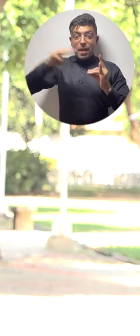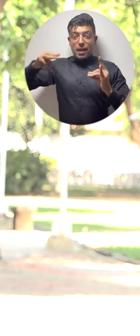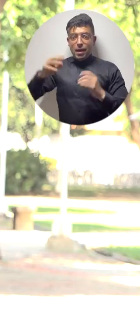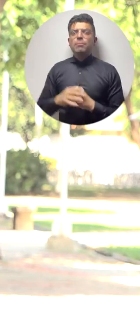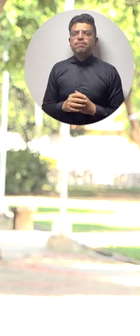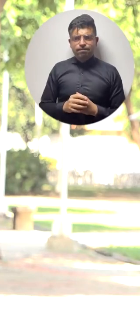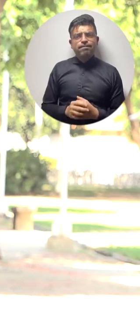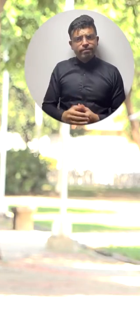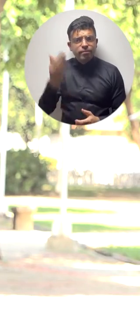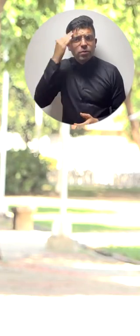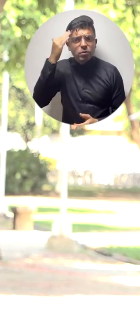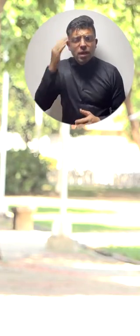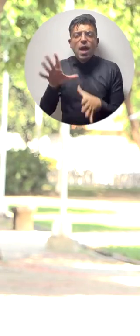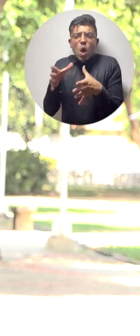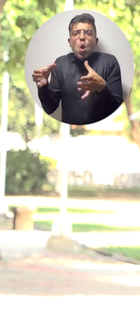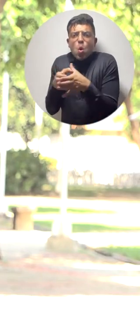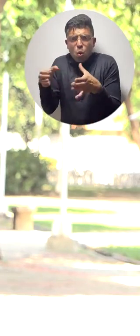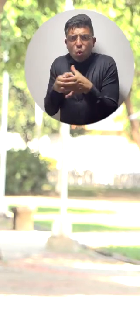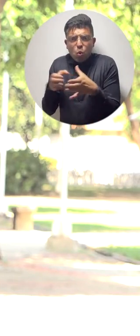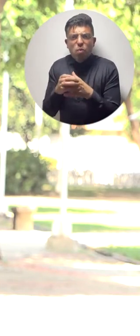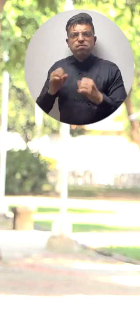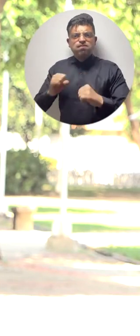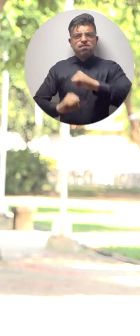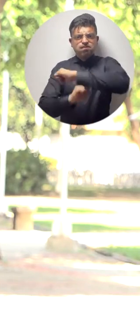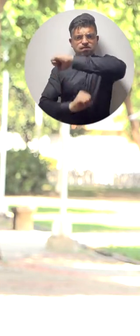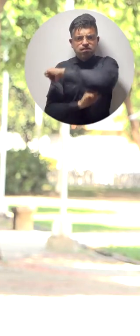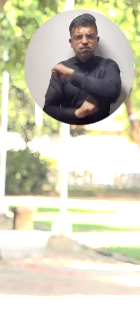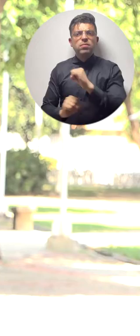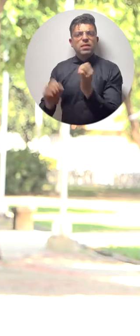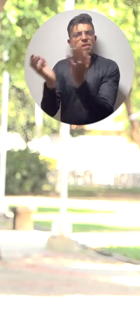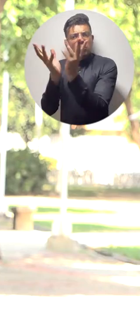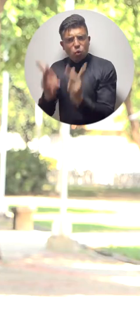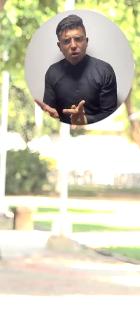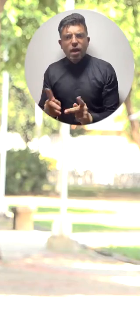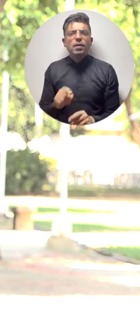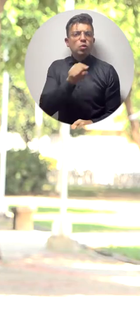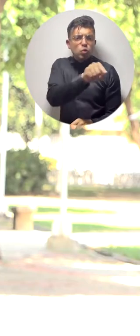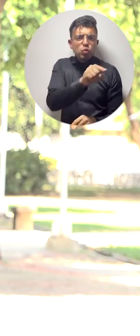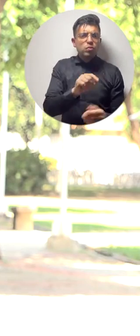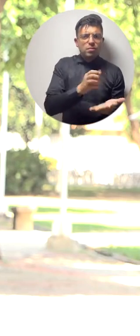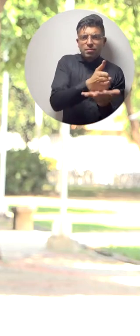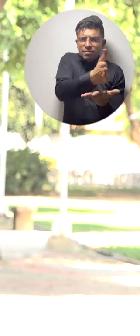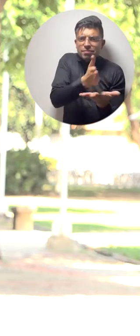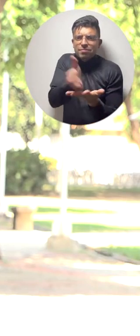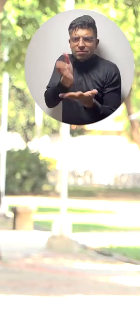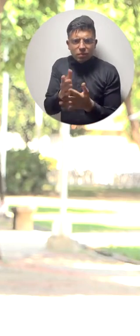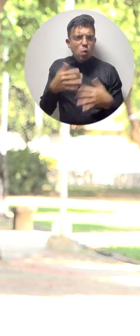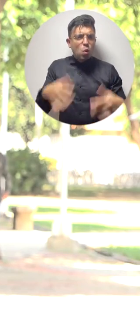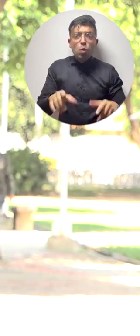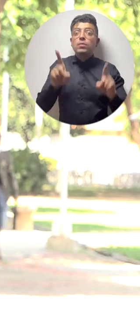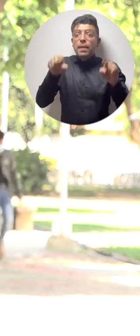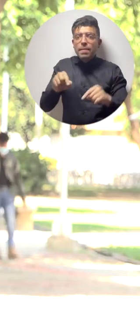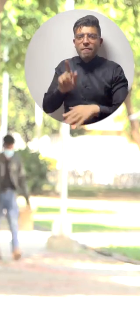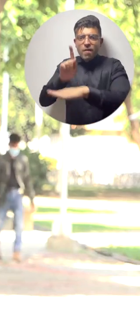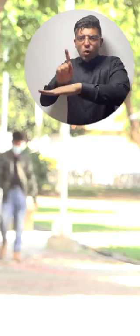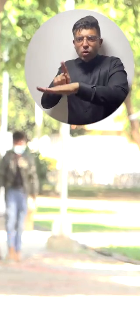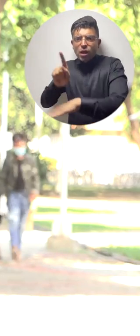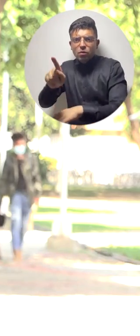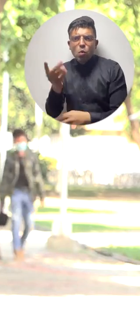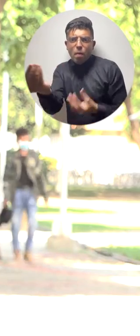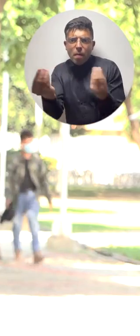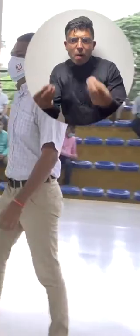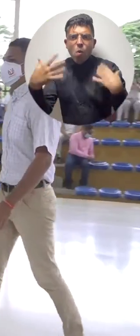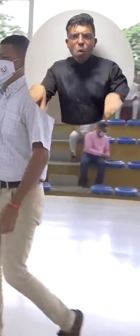la Universidad del Magdalena. Sé que tenemos un equipo bastante sólido de estudiantes en cada uno de los programas, en cada una de las